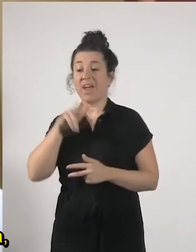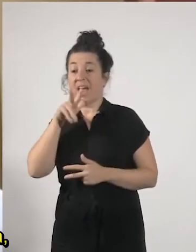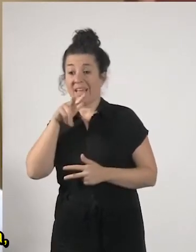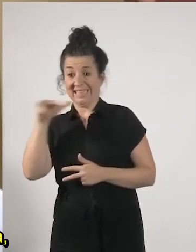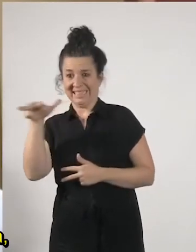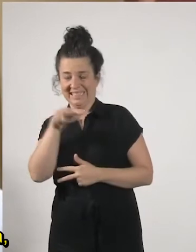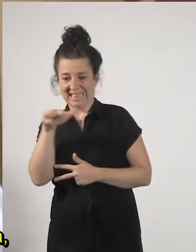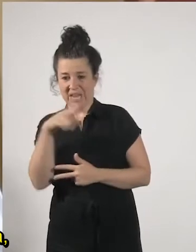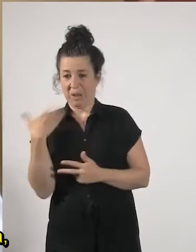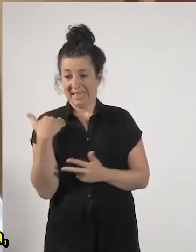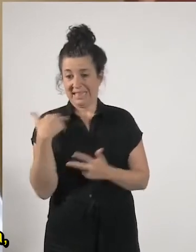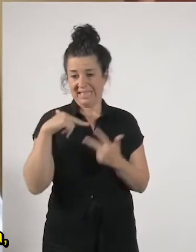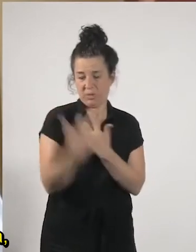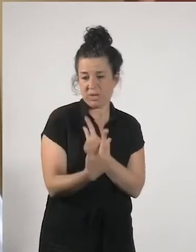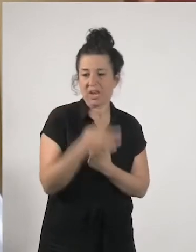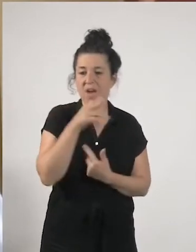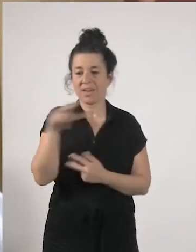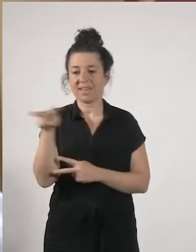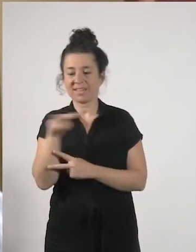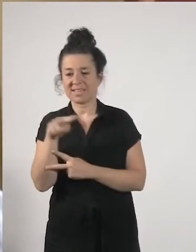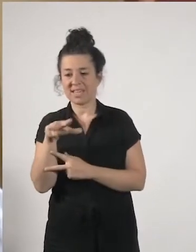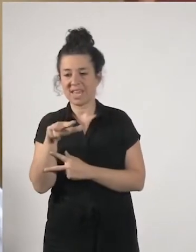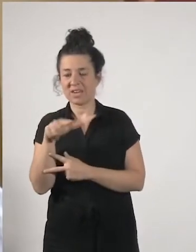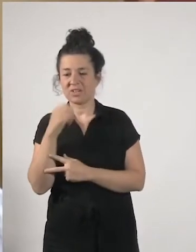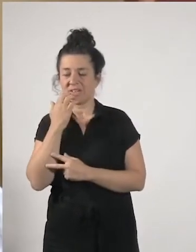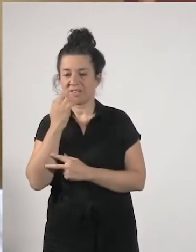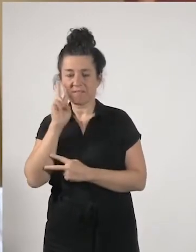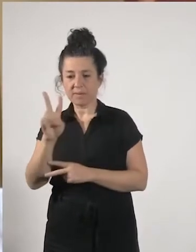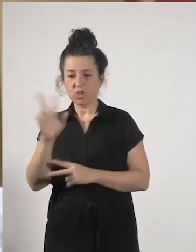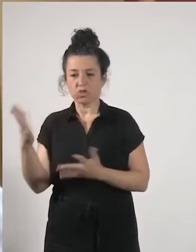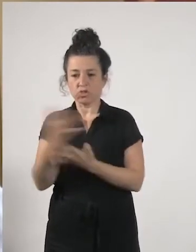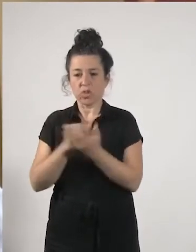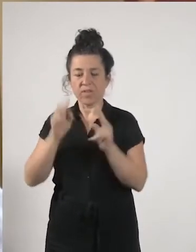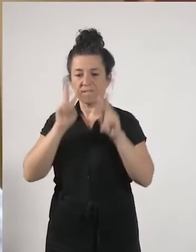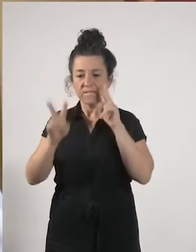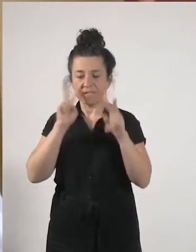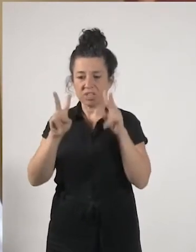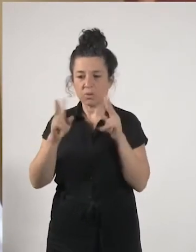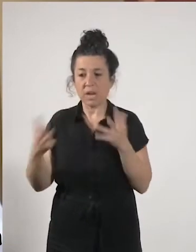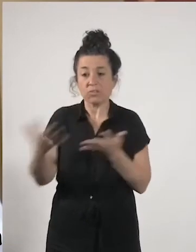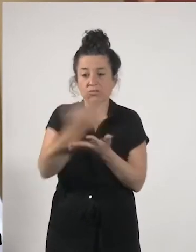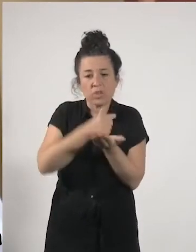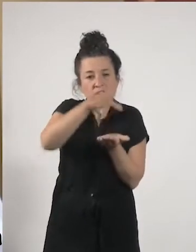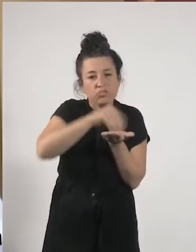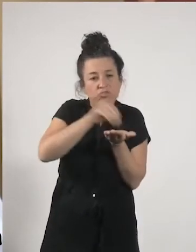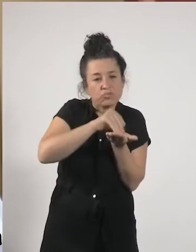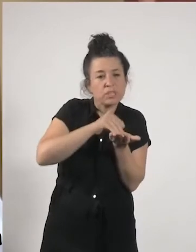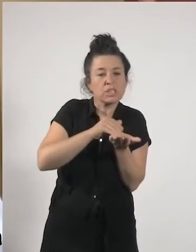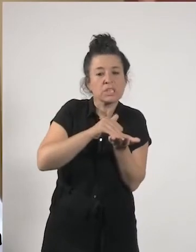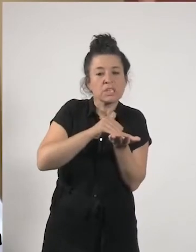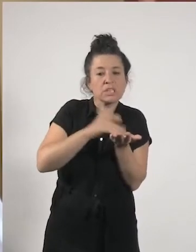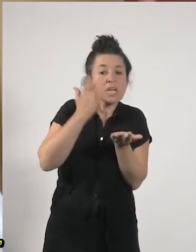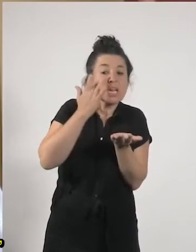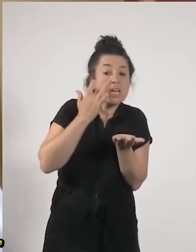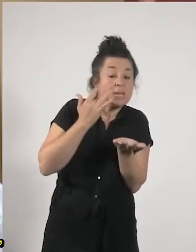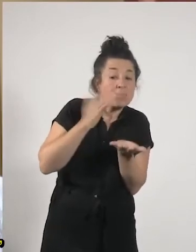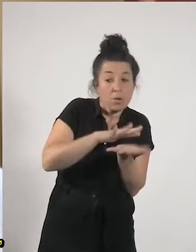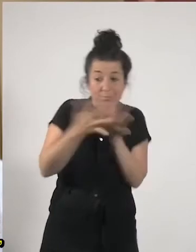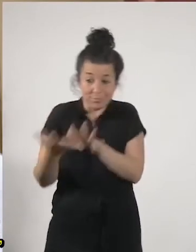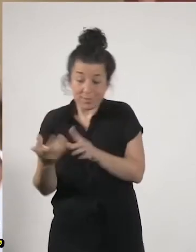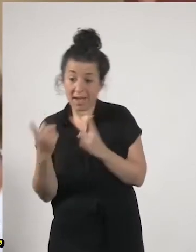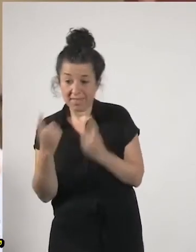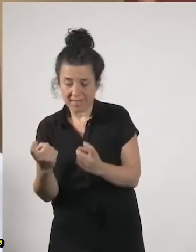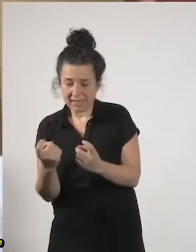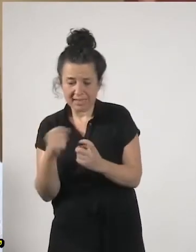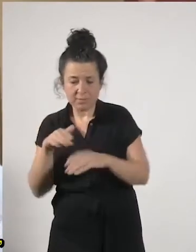plasmado de esta manera creo que todas esas notas que habrá que pasar a limpio cuentan con una base muy clara y como siempre